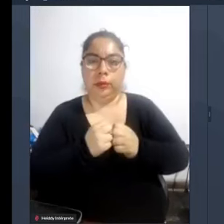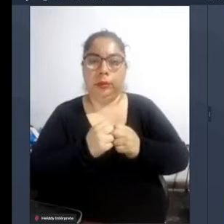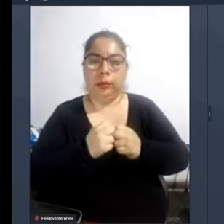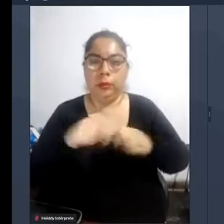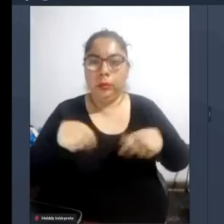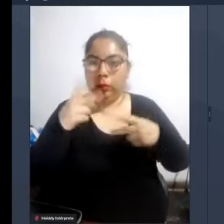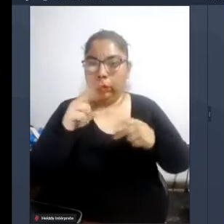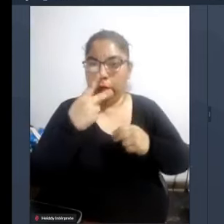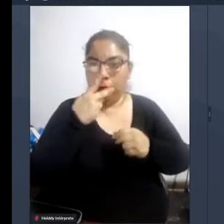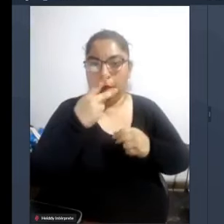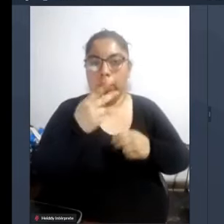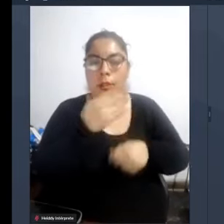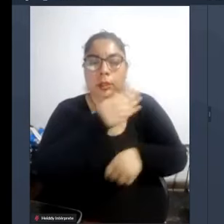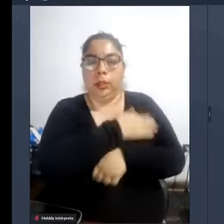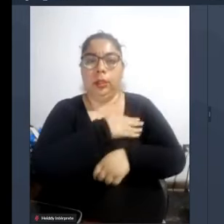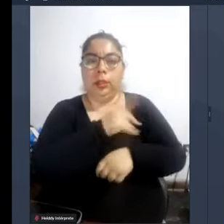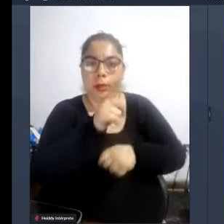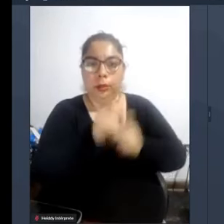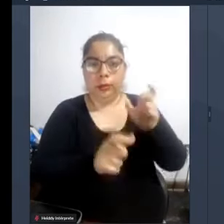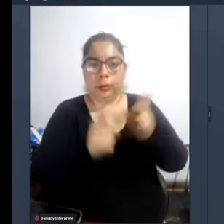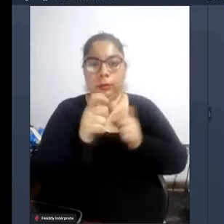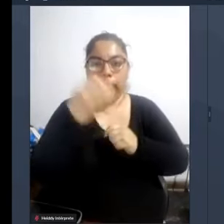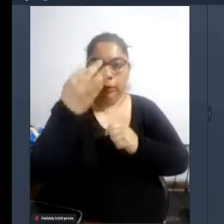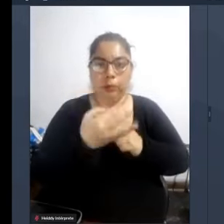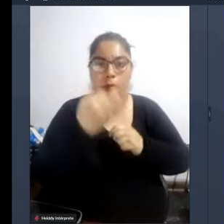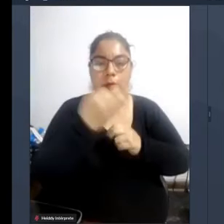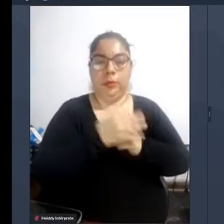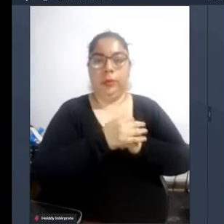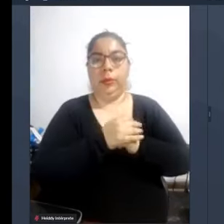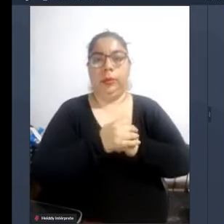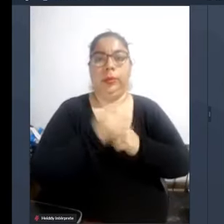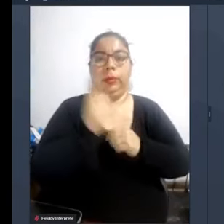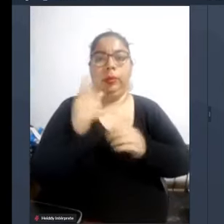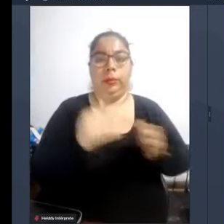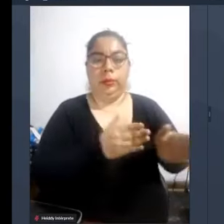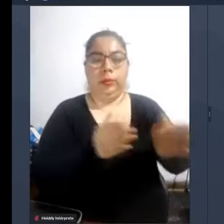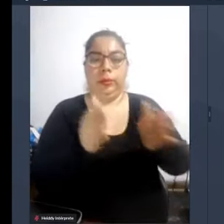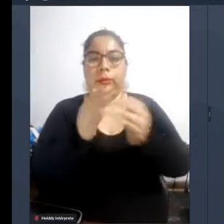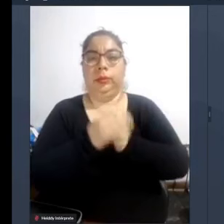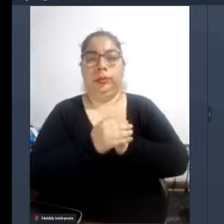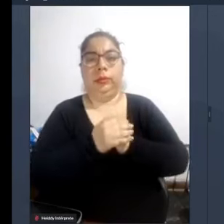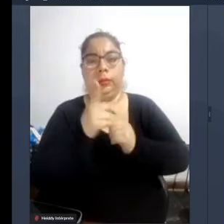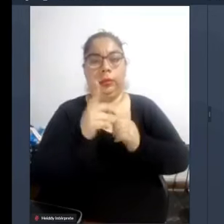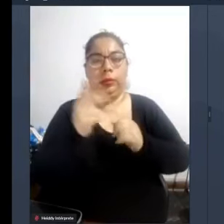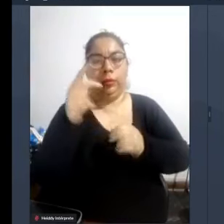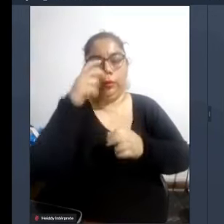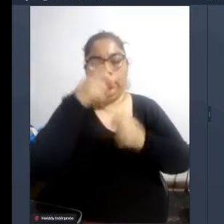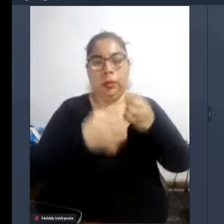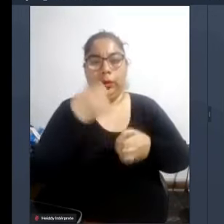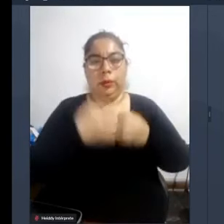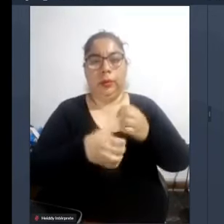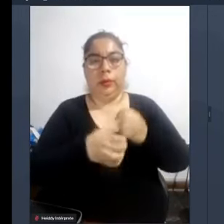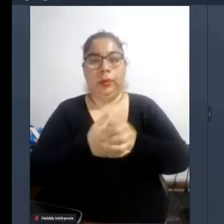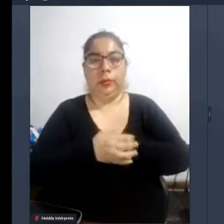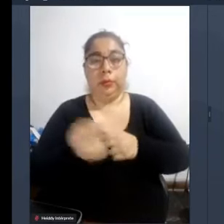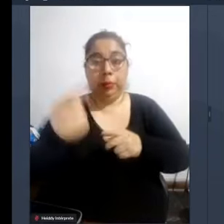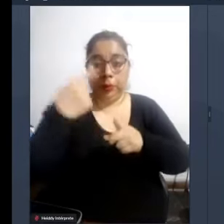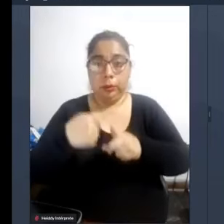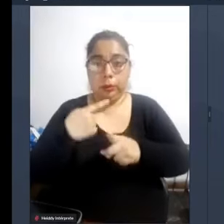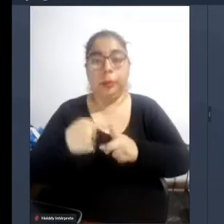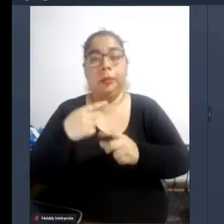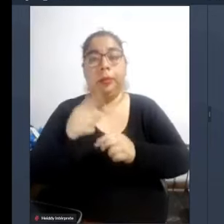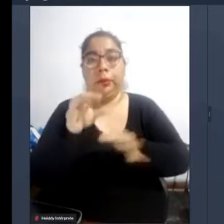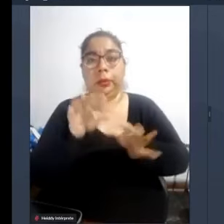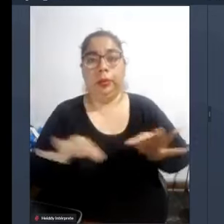realmente una garantía de que el gobierno cumpla con las medidas de accesibilidad y ese es un gran problema también es importante